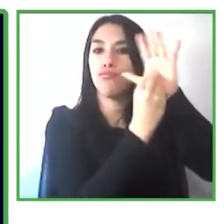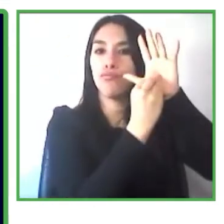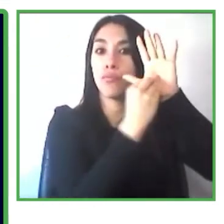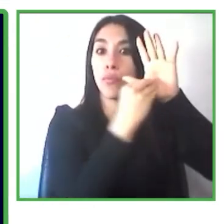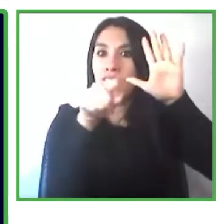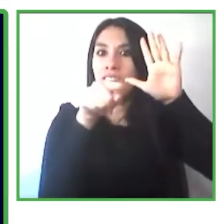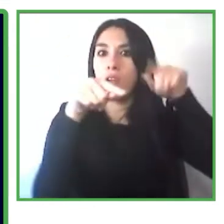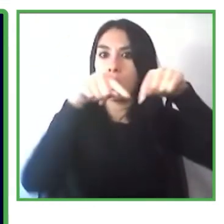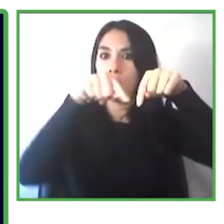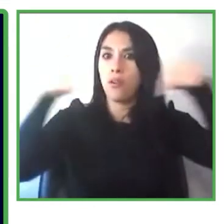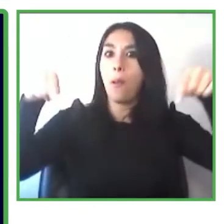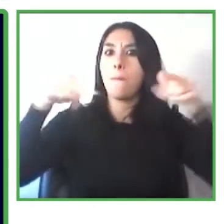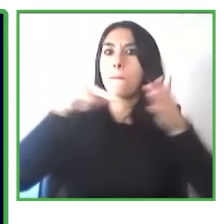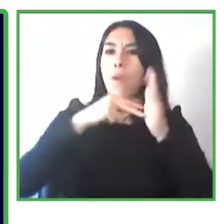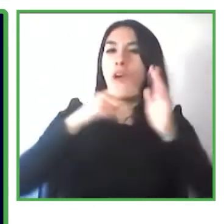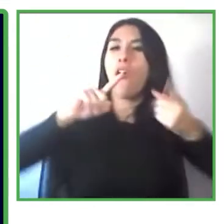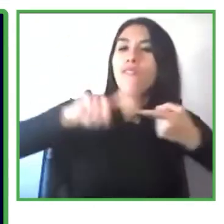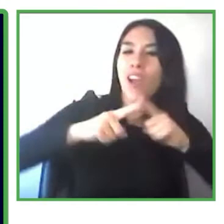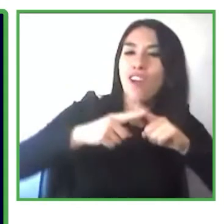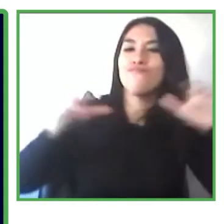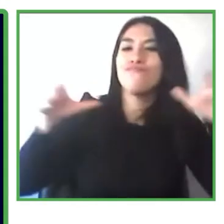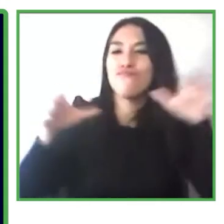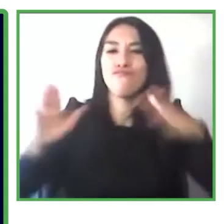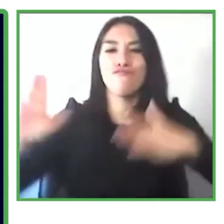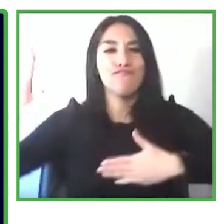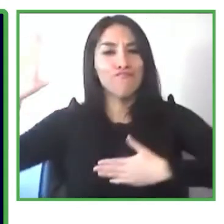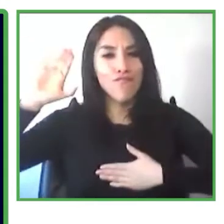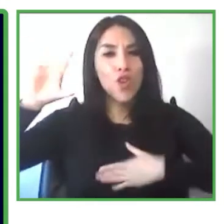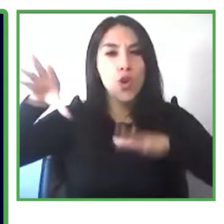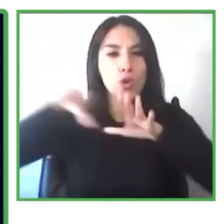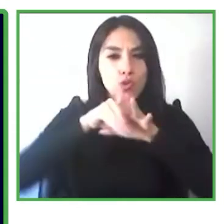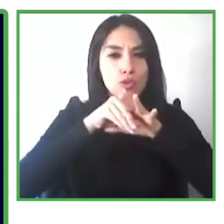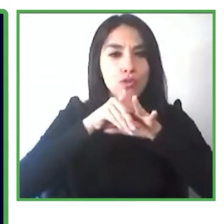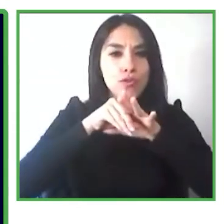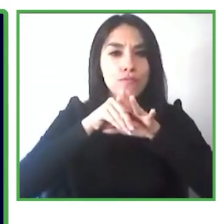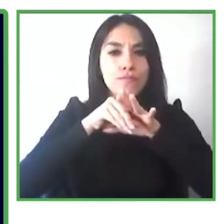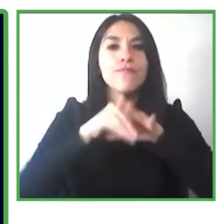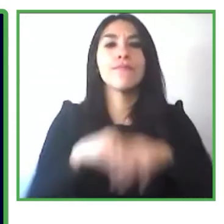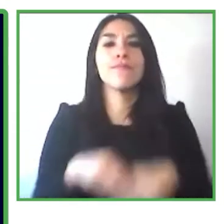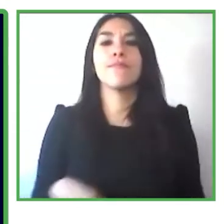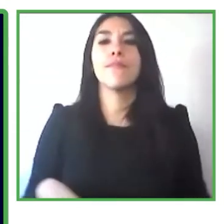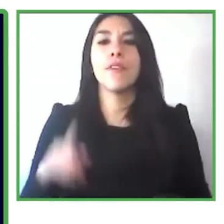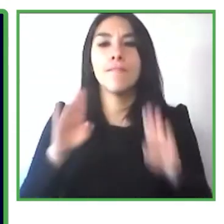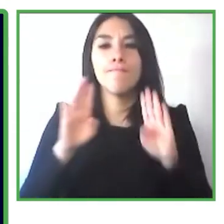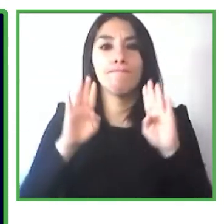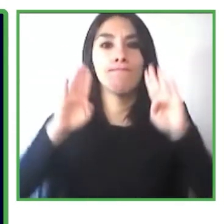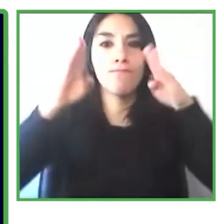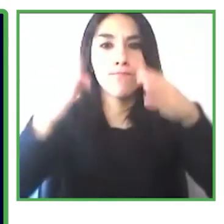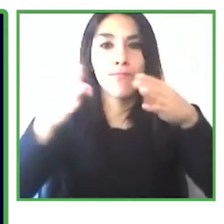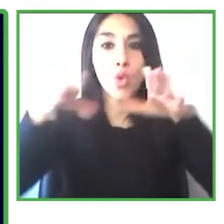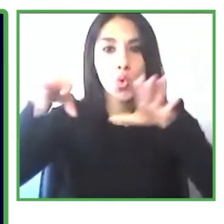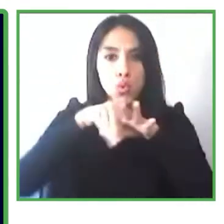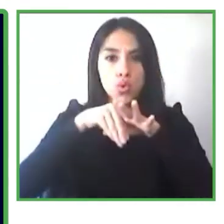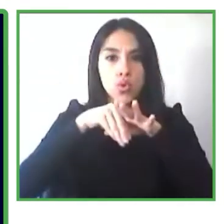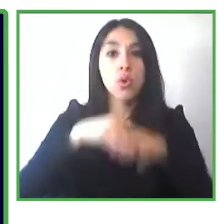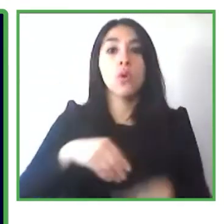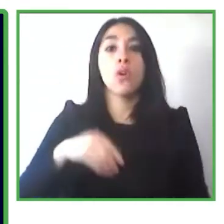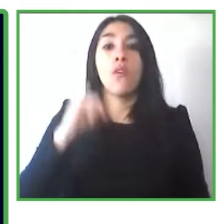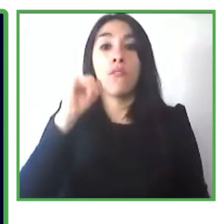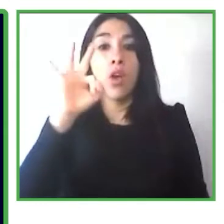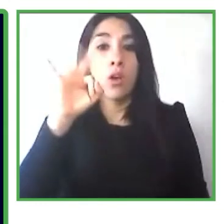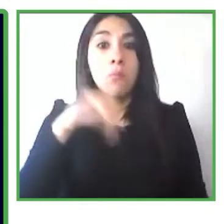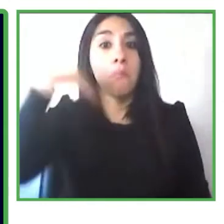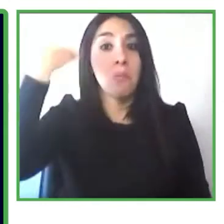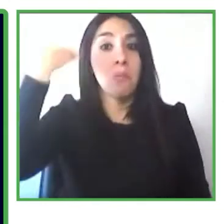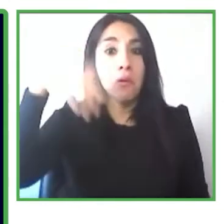primer paso hacia la inclusión Tras recibir el primer sello tendrán acceso a una herramienta